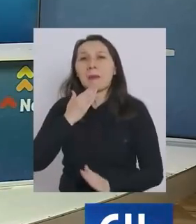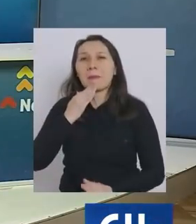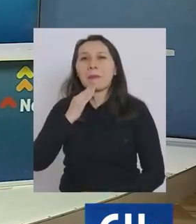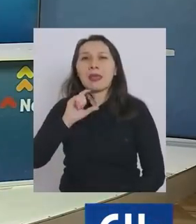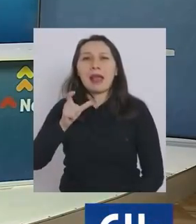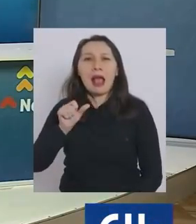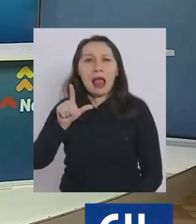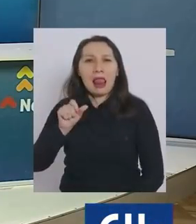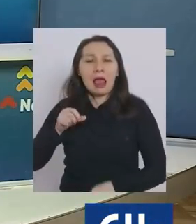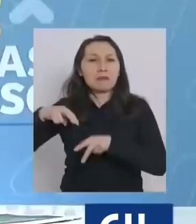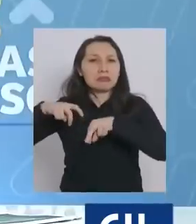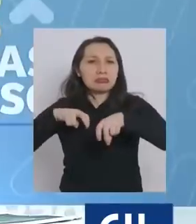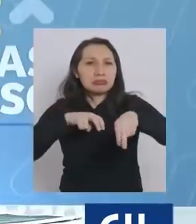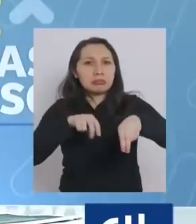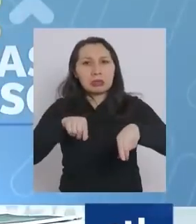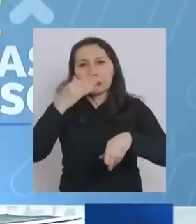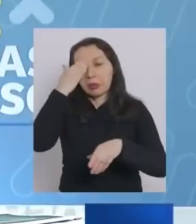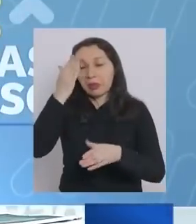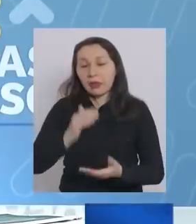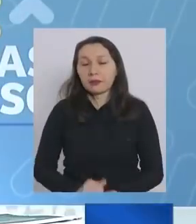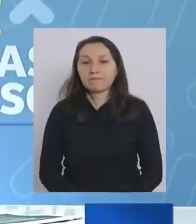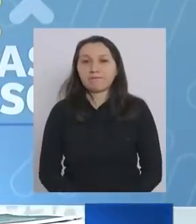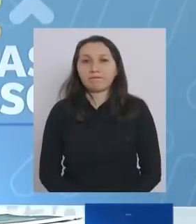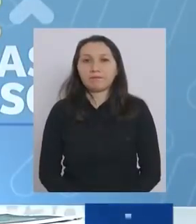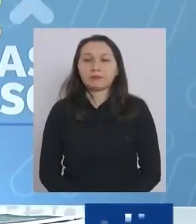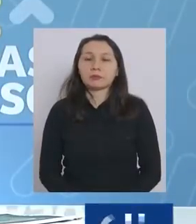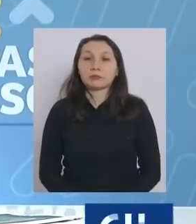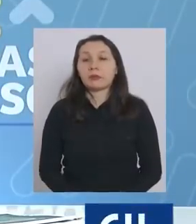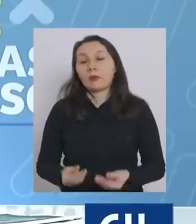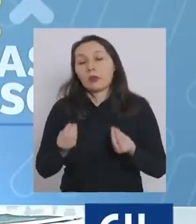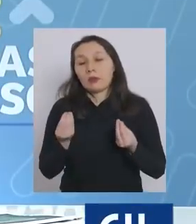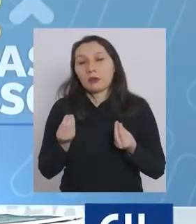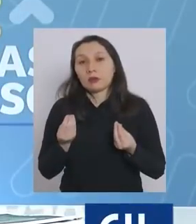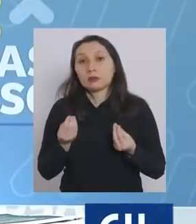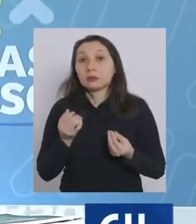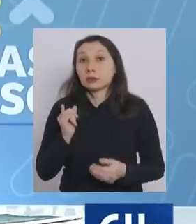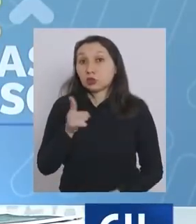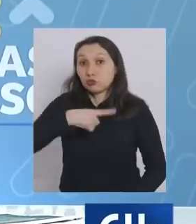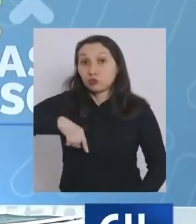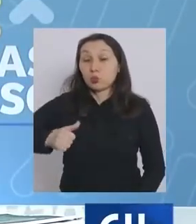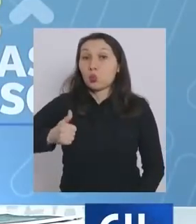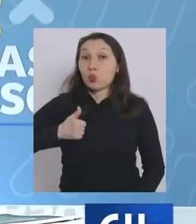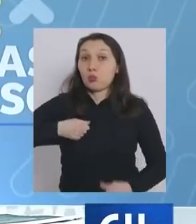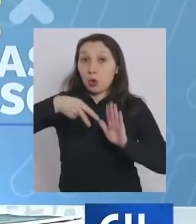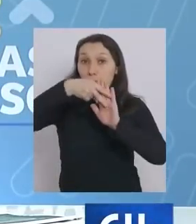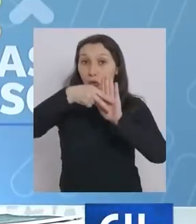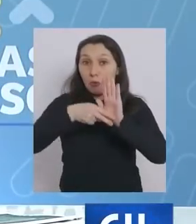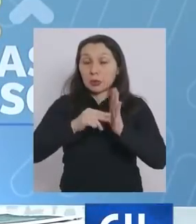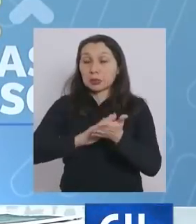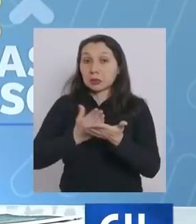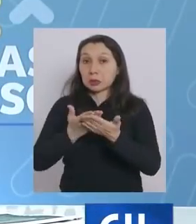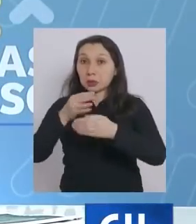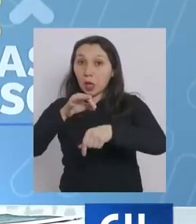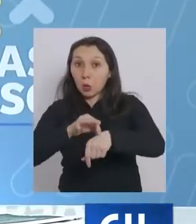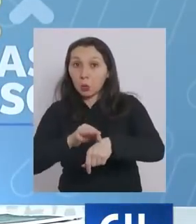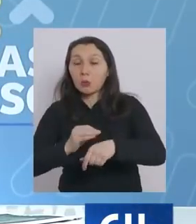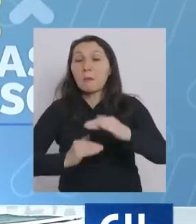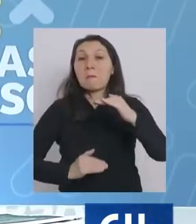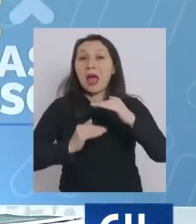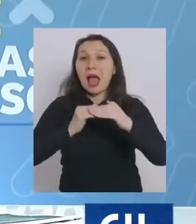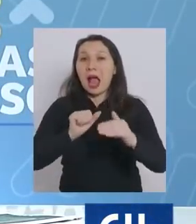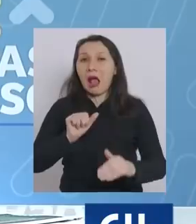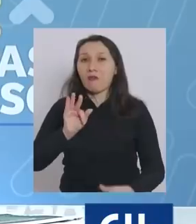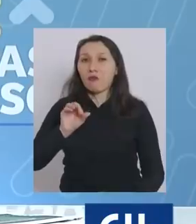se hace por esos días Bueno obviamente que si nosotros cumplimos con las normas sanitarias con los